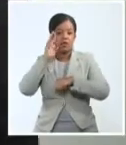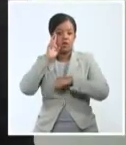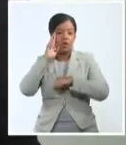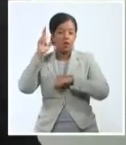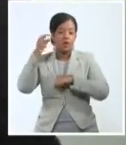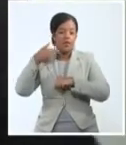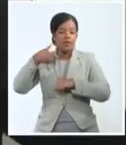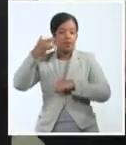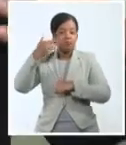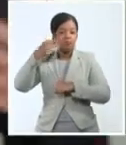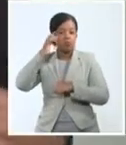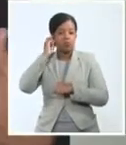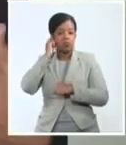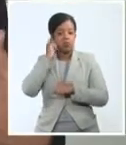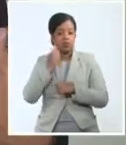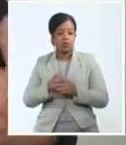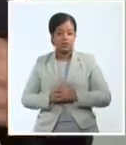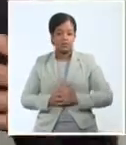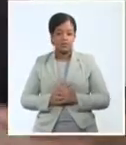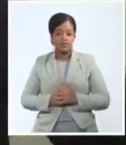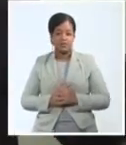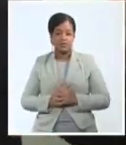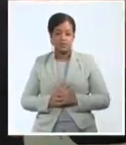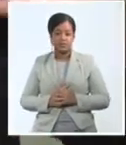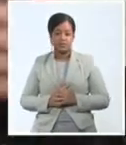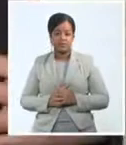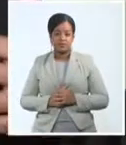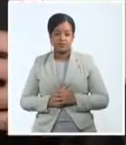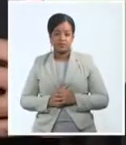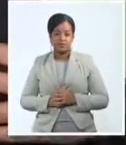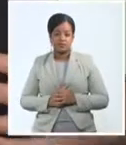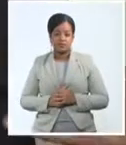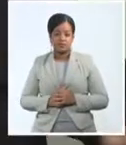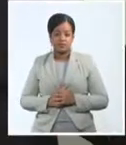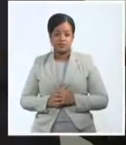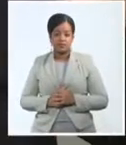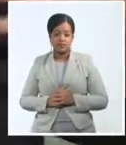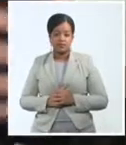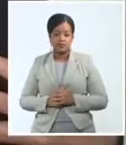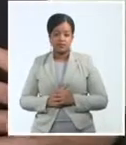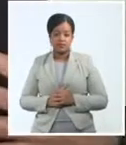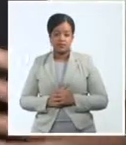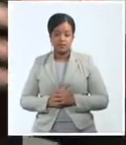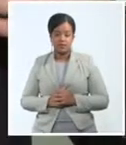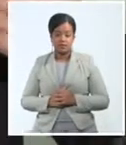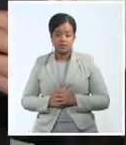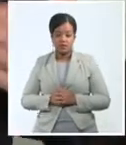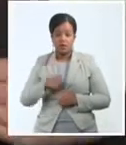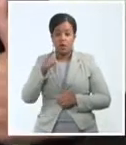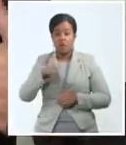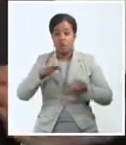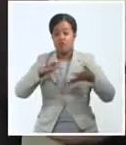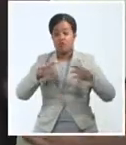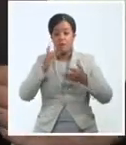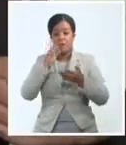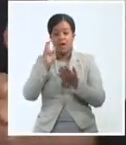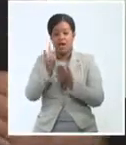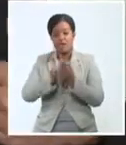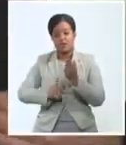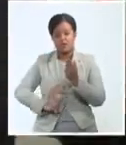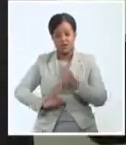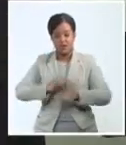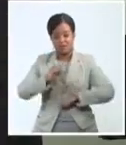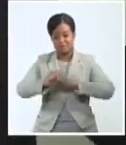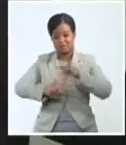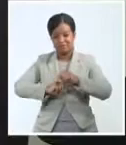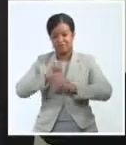perspectiva de ahí, no contarlo desde hoy. Desde hoy lo que estamos haciendo es una lectura de los sucesos que fueron pasando durante